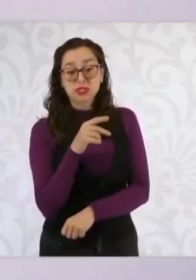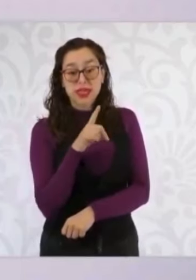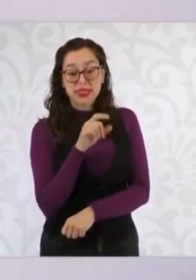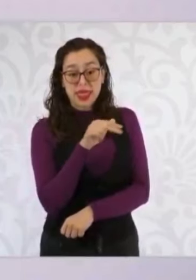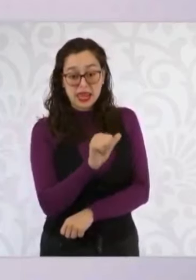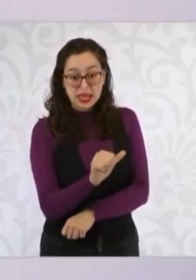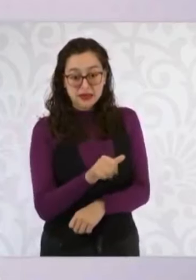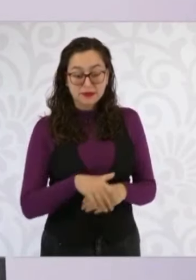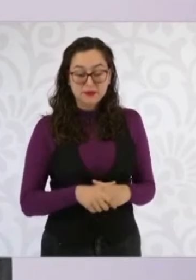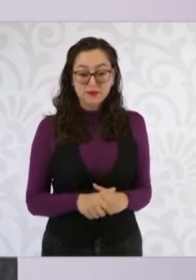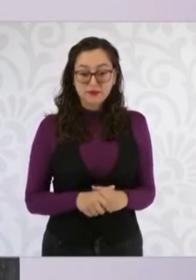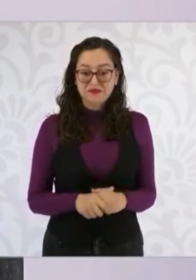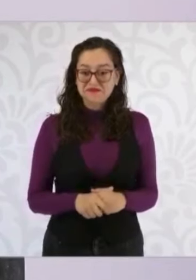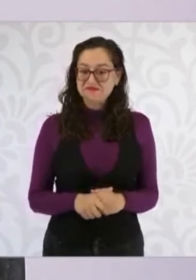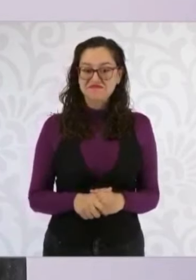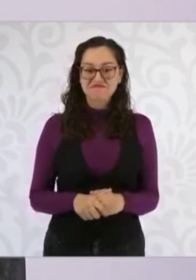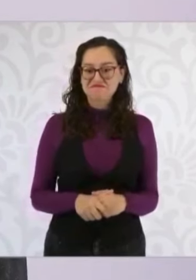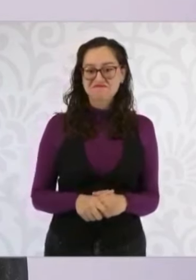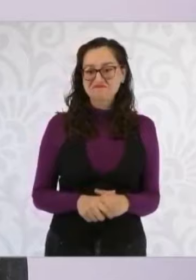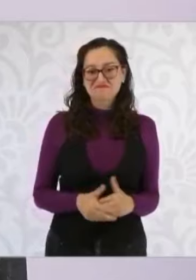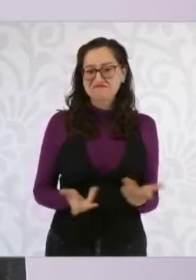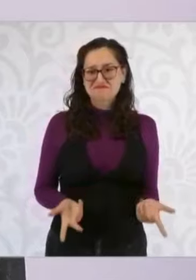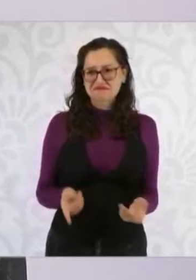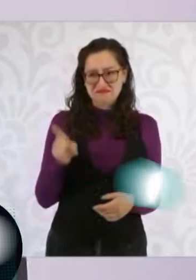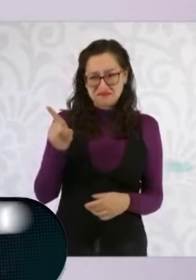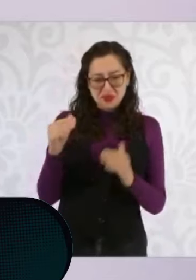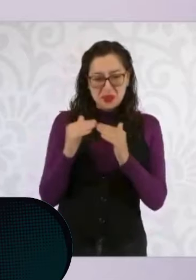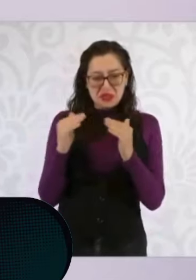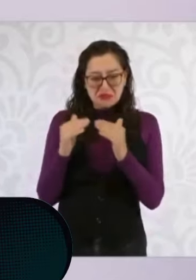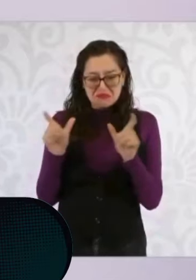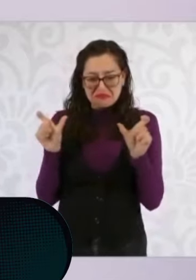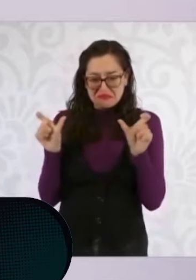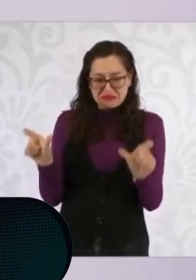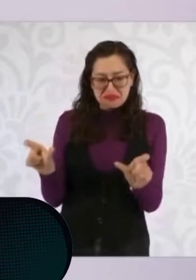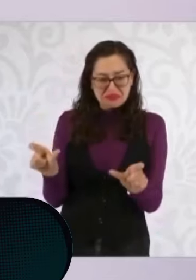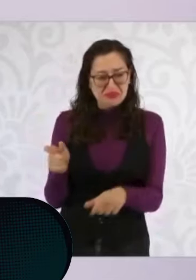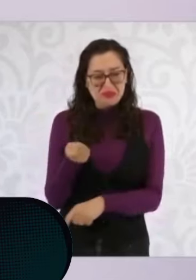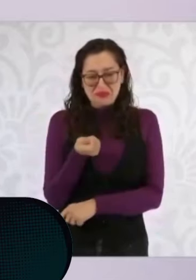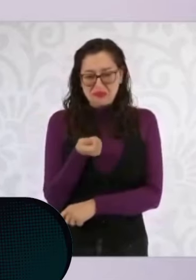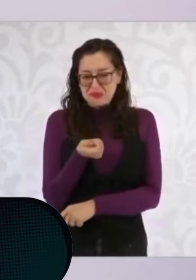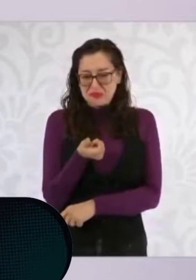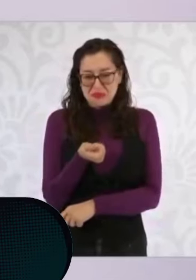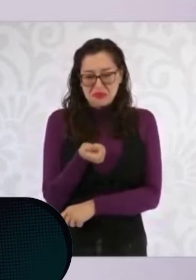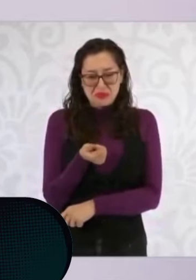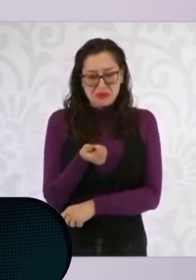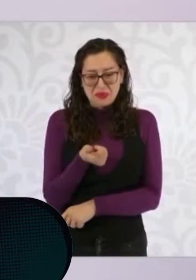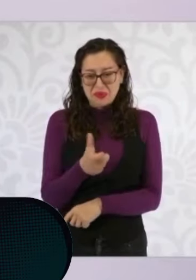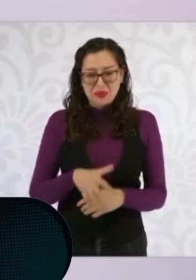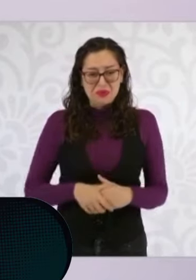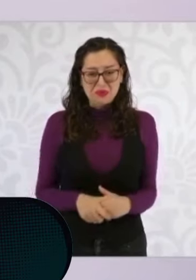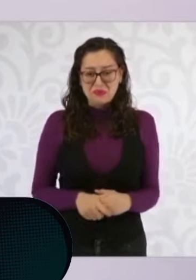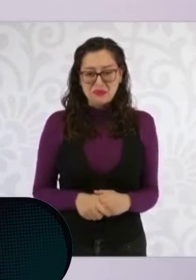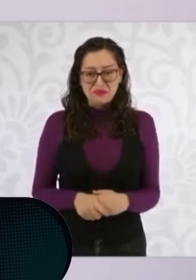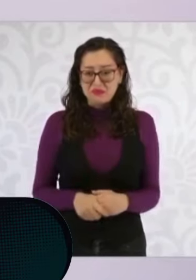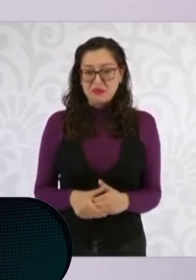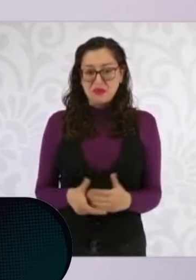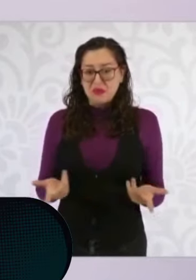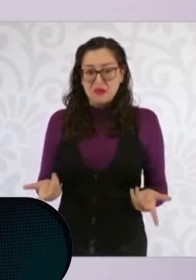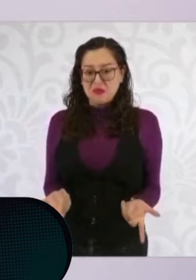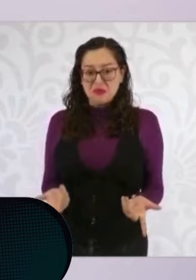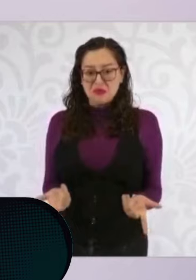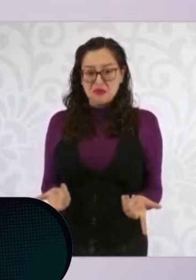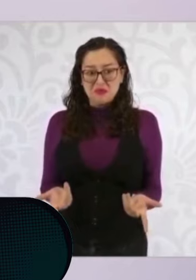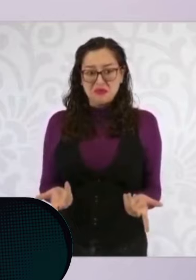tiene una seguridad mínima en su domicilio y en todo caso son parte del cuartel en donde